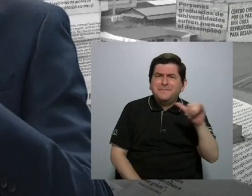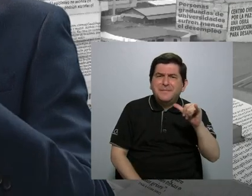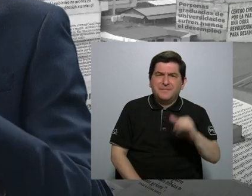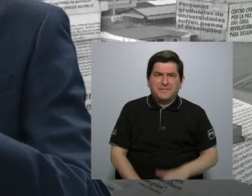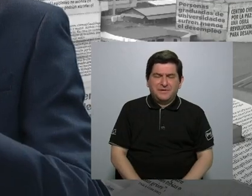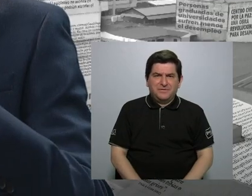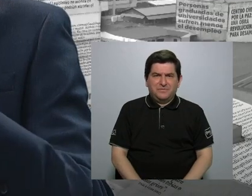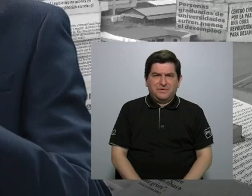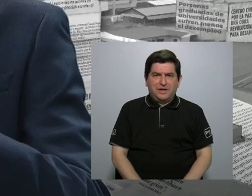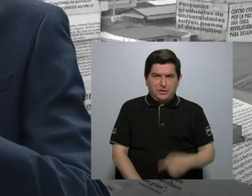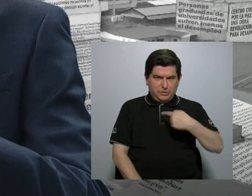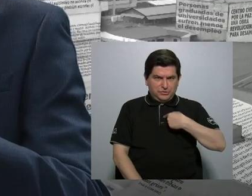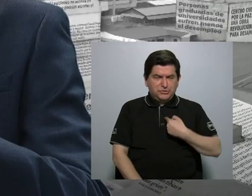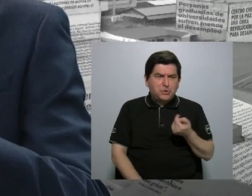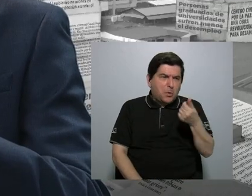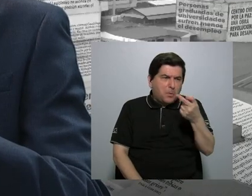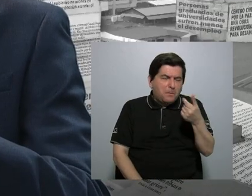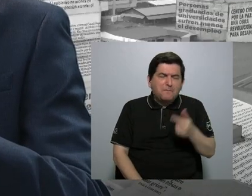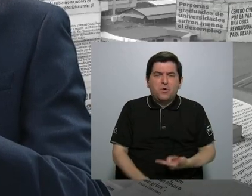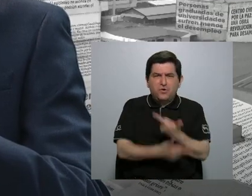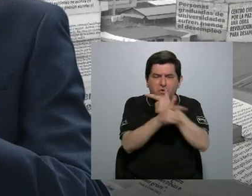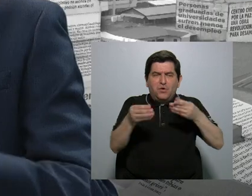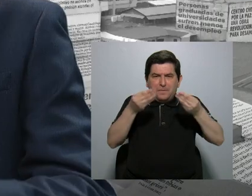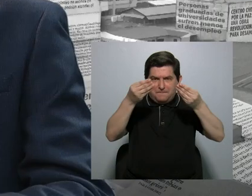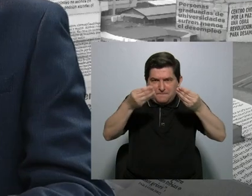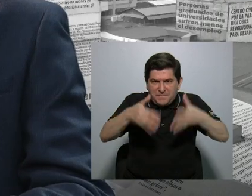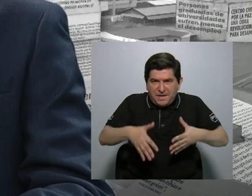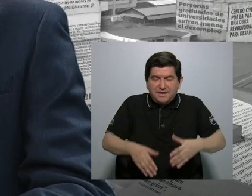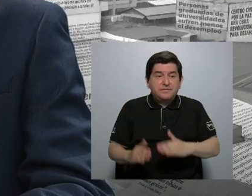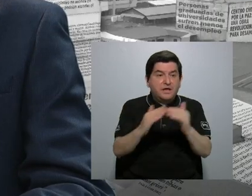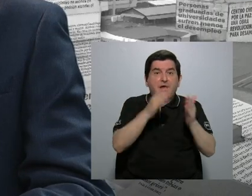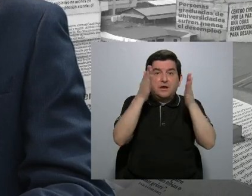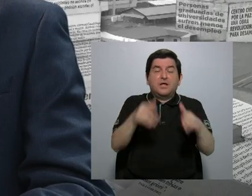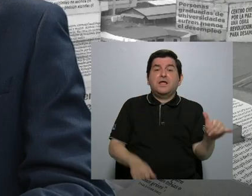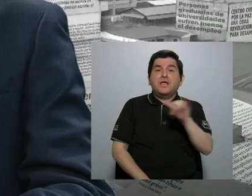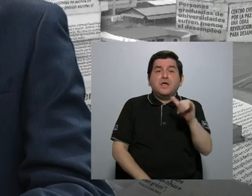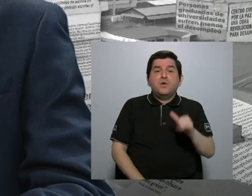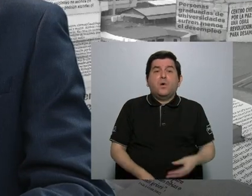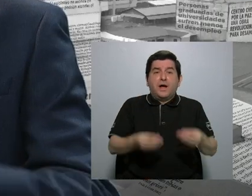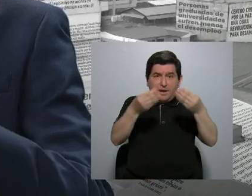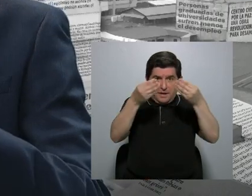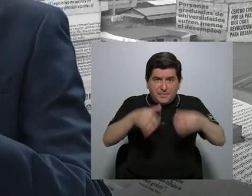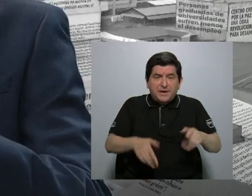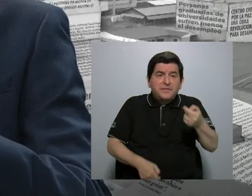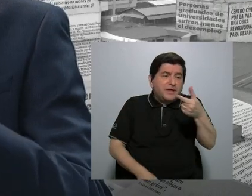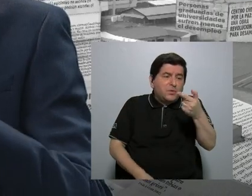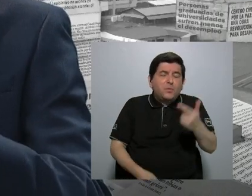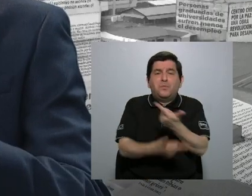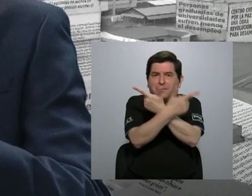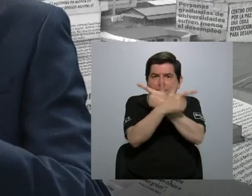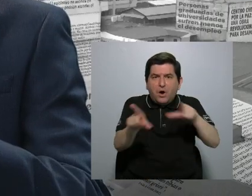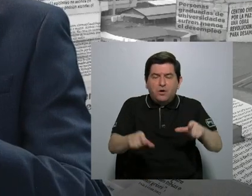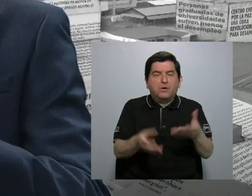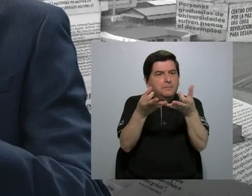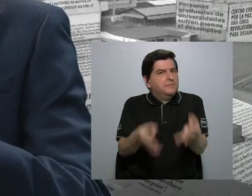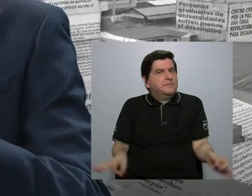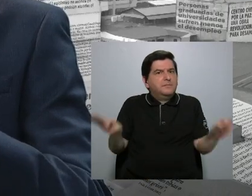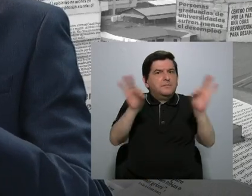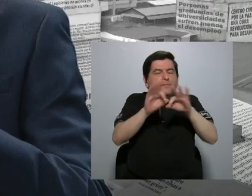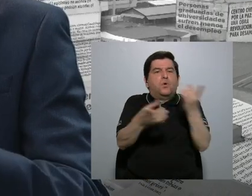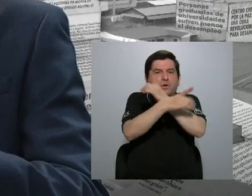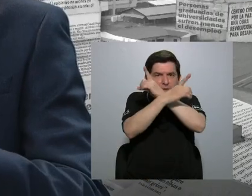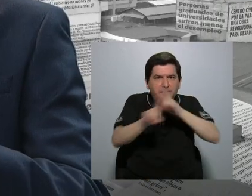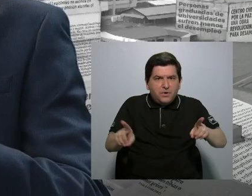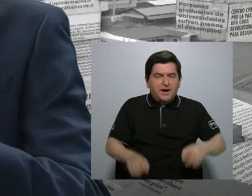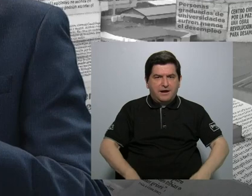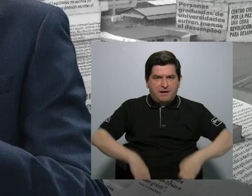así como yo pierdo un poco de libertad, la ciudadanía está perdiendo un poco su libertad. Entonces, es fundamental para la democracia